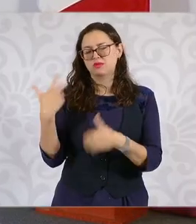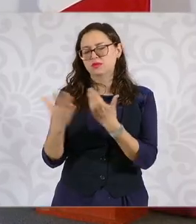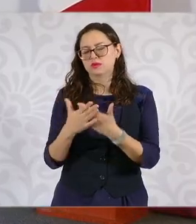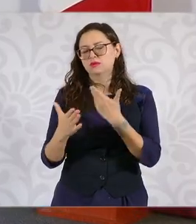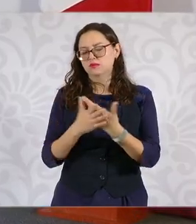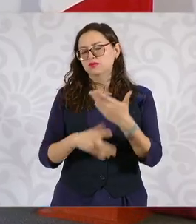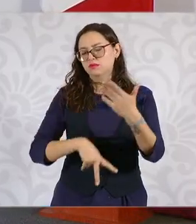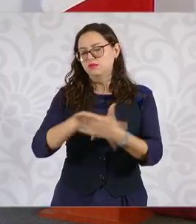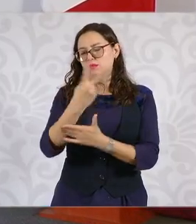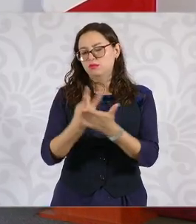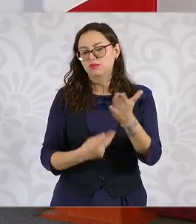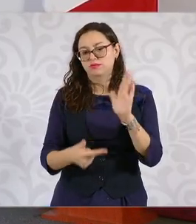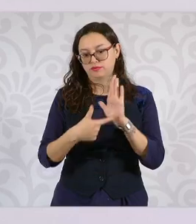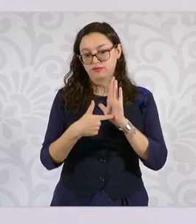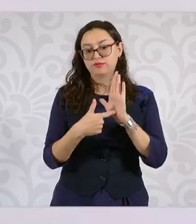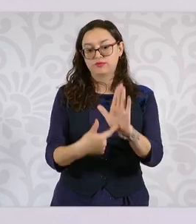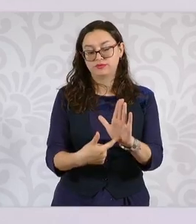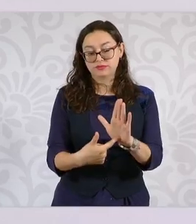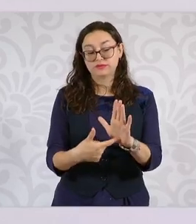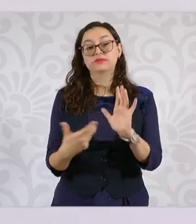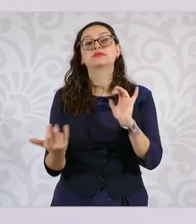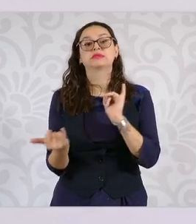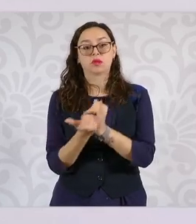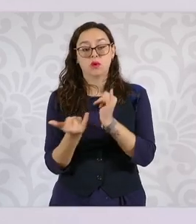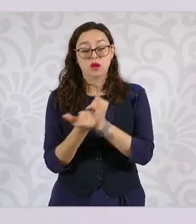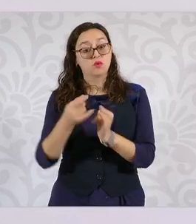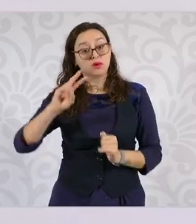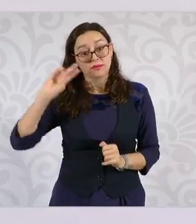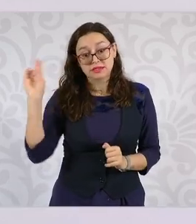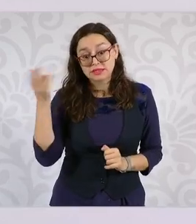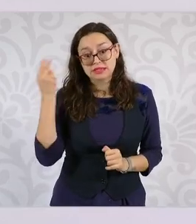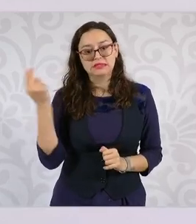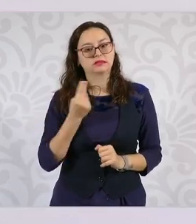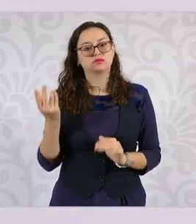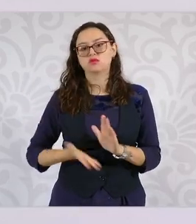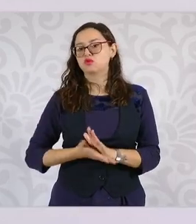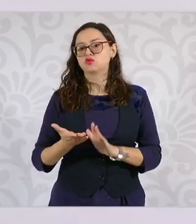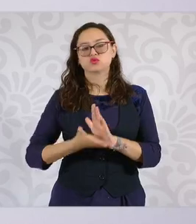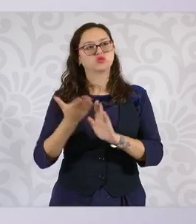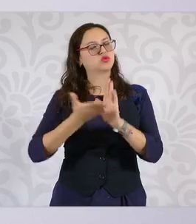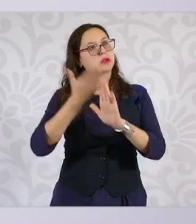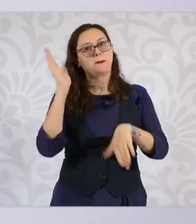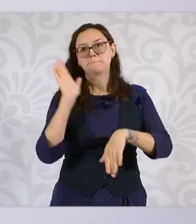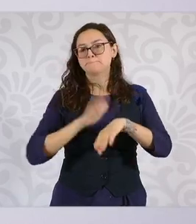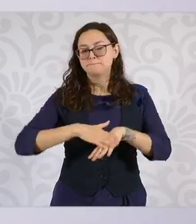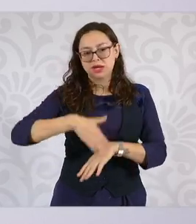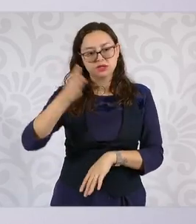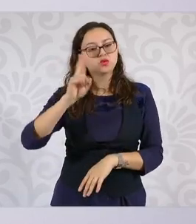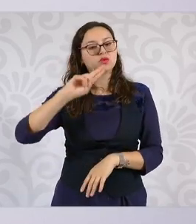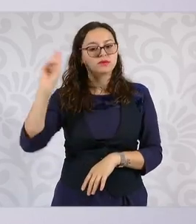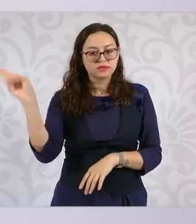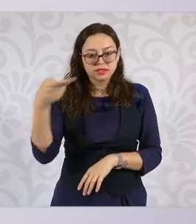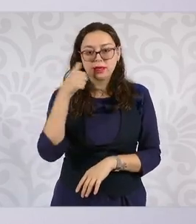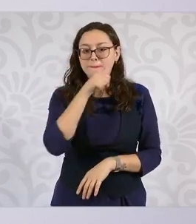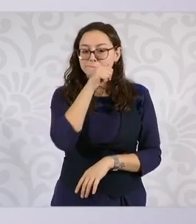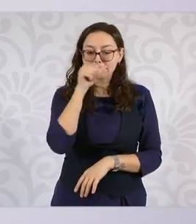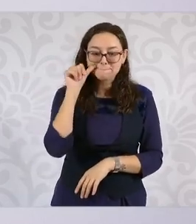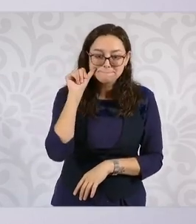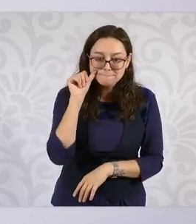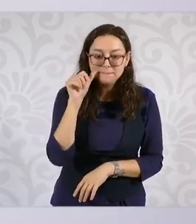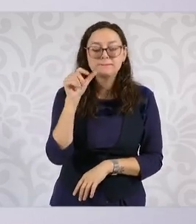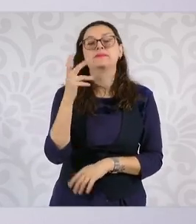Y después las universidades, vamos a ser más universidades, Universidades del Bienestar Benito Juárez y